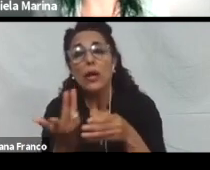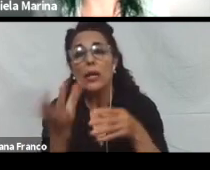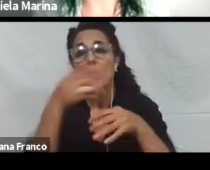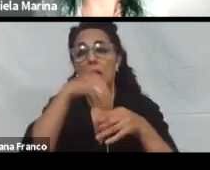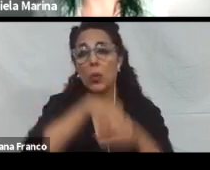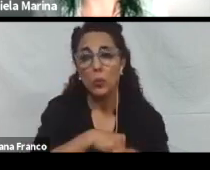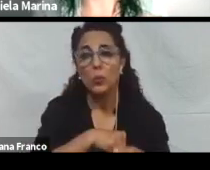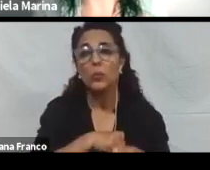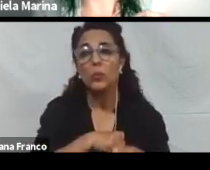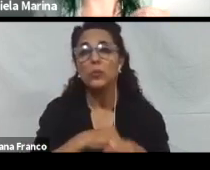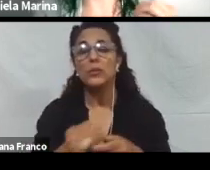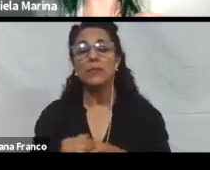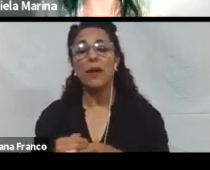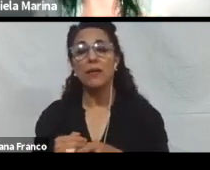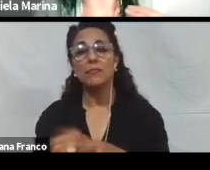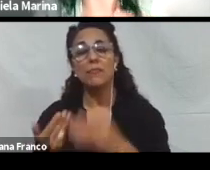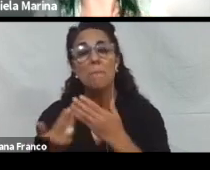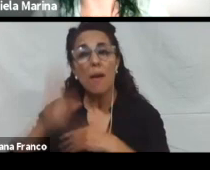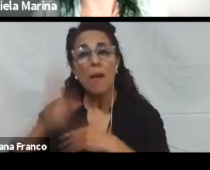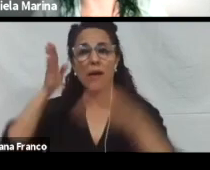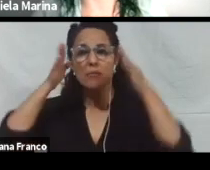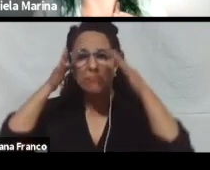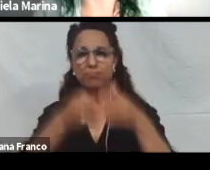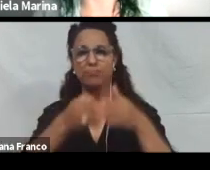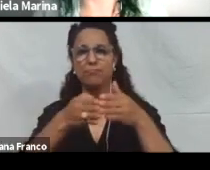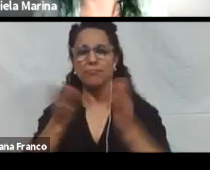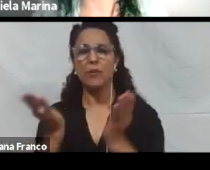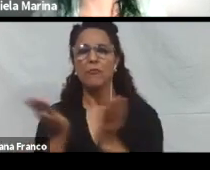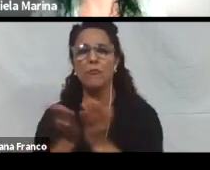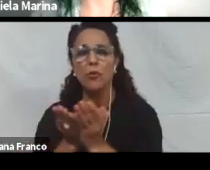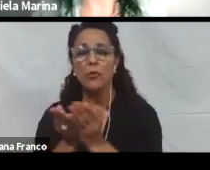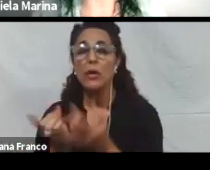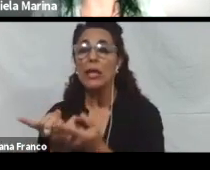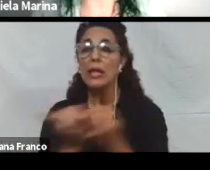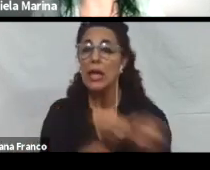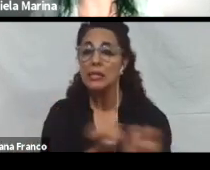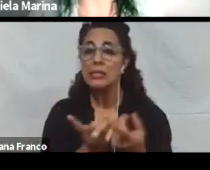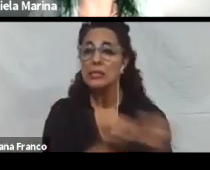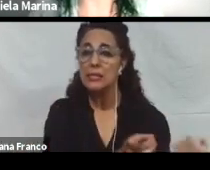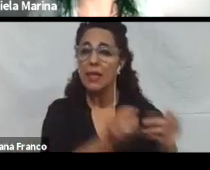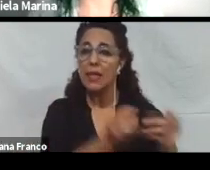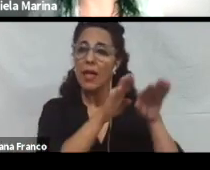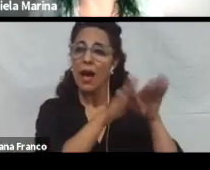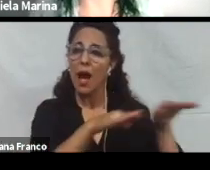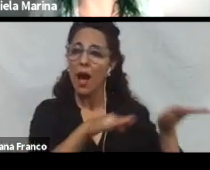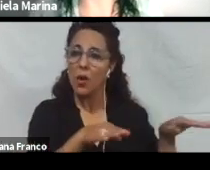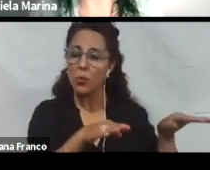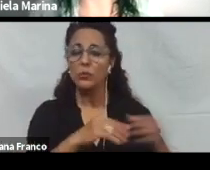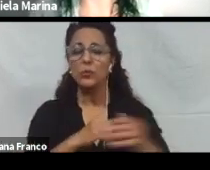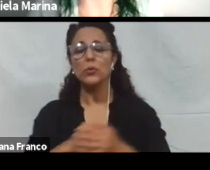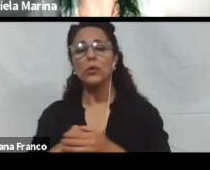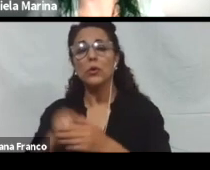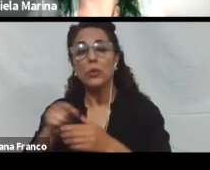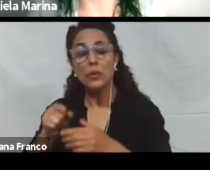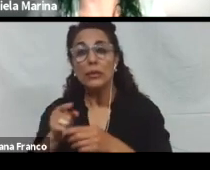hablando, hace más foco en el estudiante y sus necesidades, nosotros consideramos, además, la participación